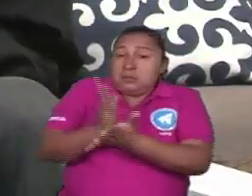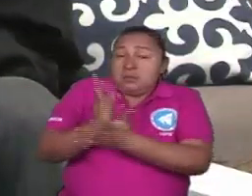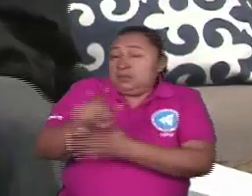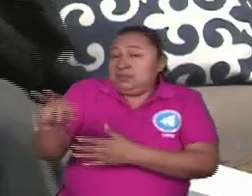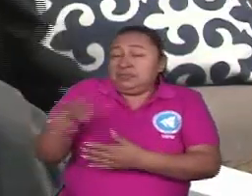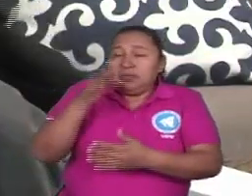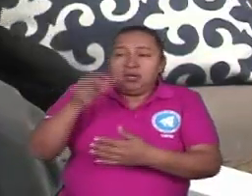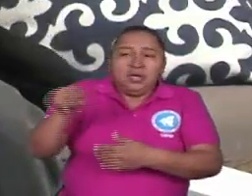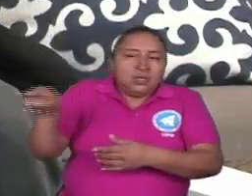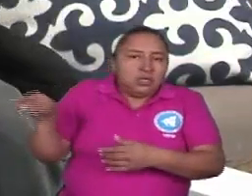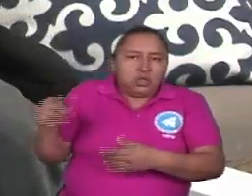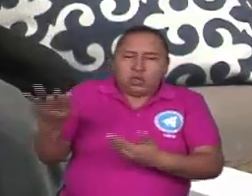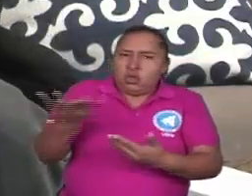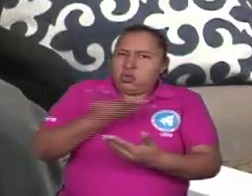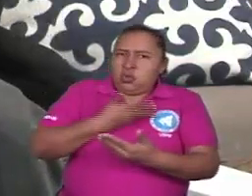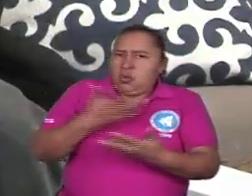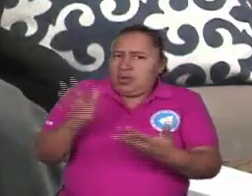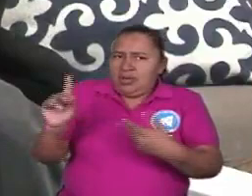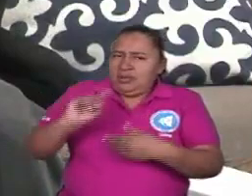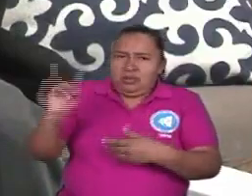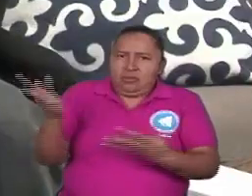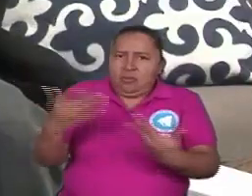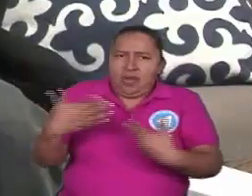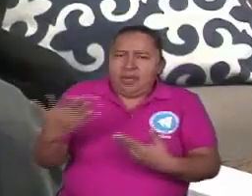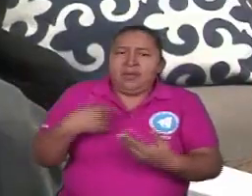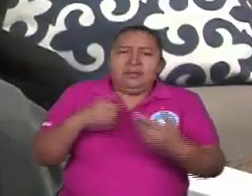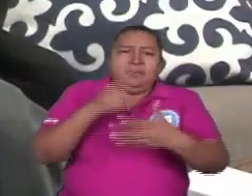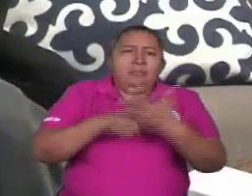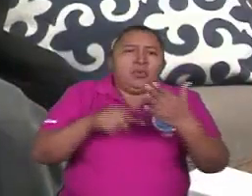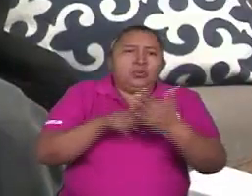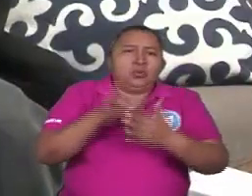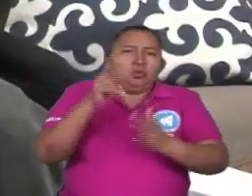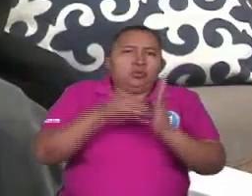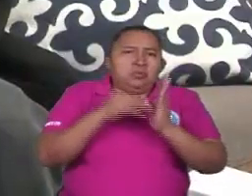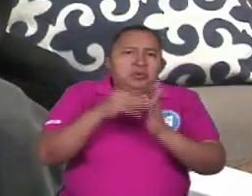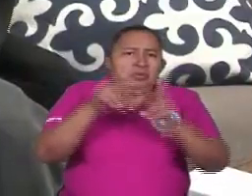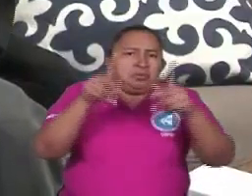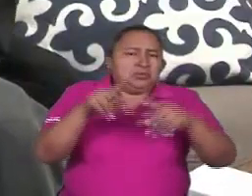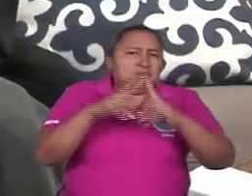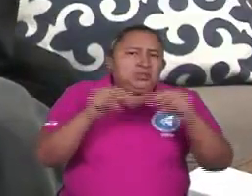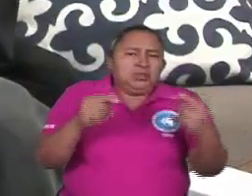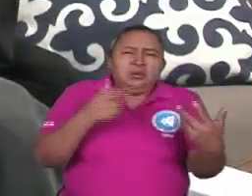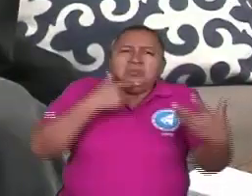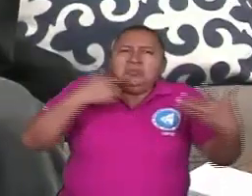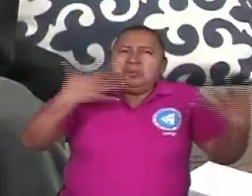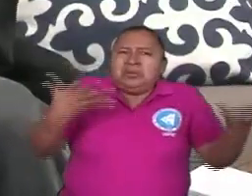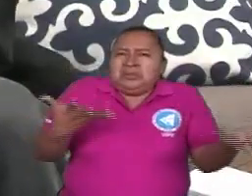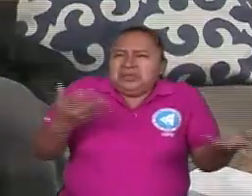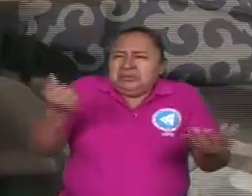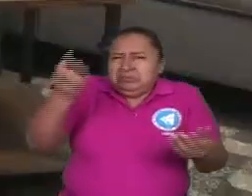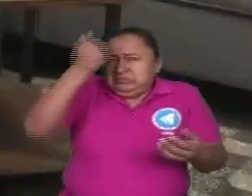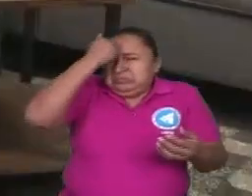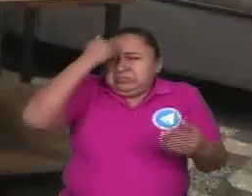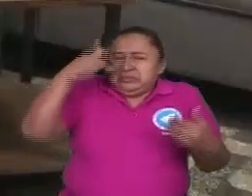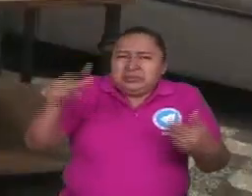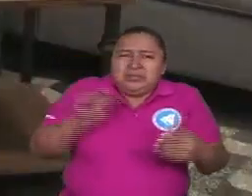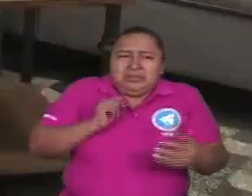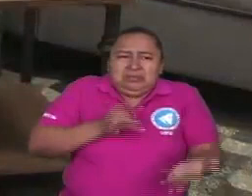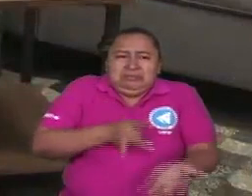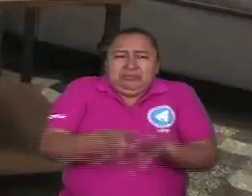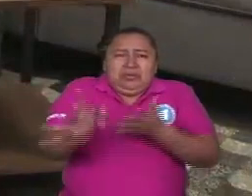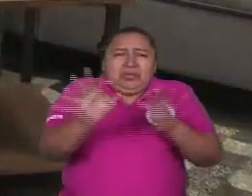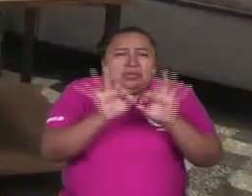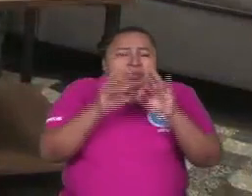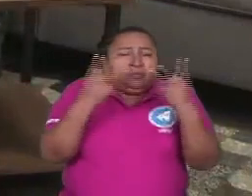no existe el voto de más de dos millones de nicaragüenses. ¿Cuál es? ¿Qué brutalidad, qué desprecio que tienen contra el pueblo?